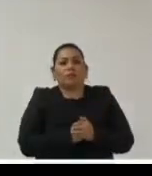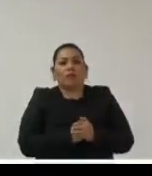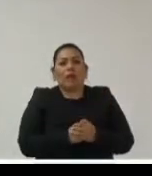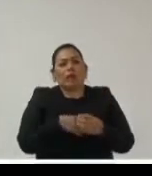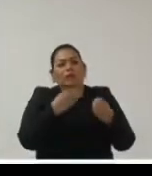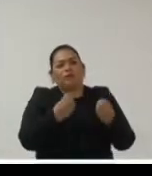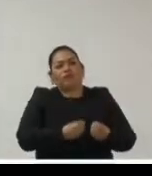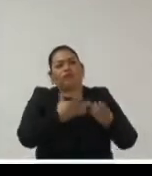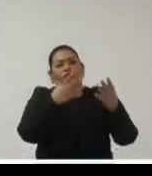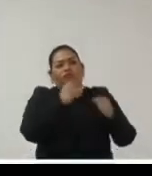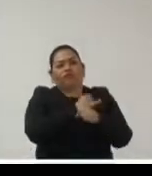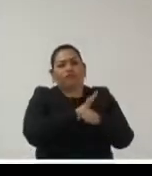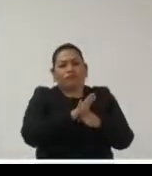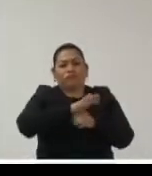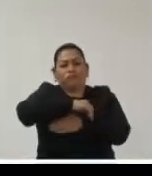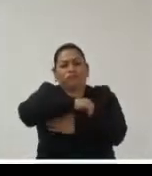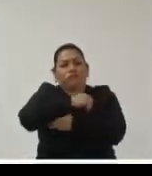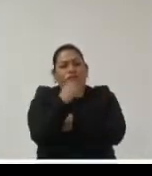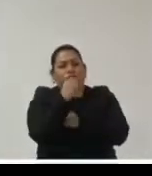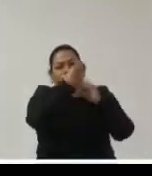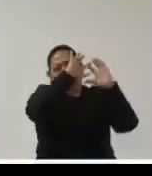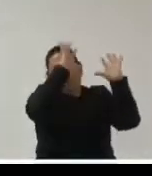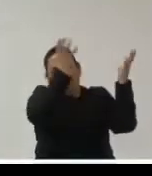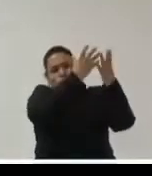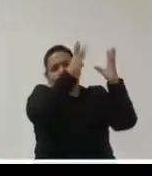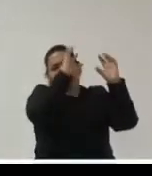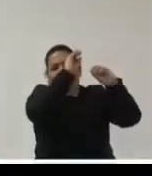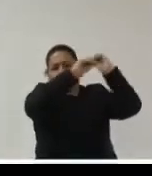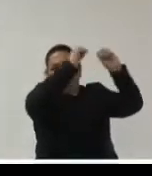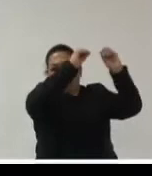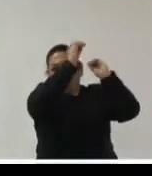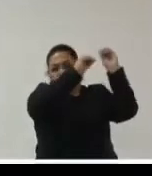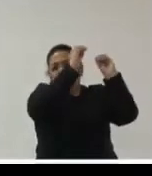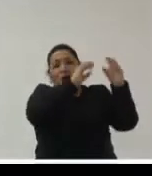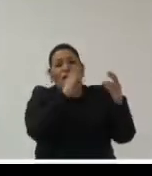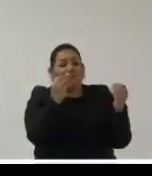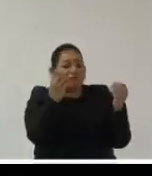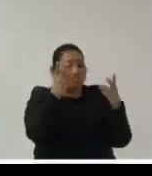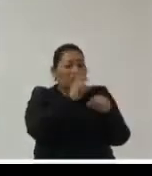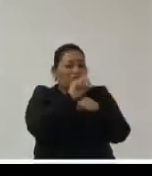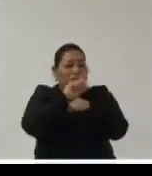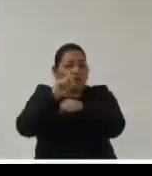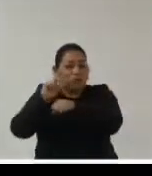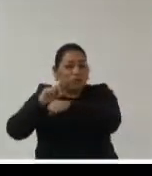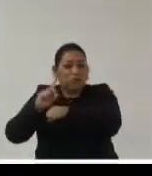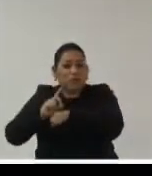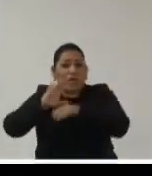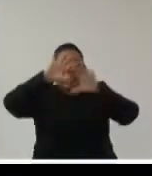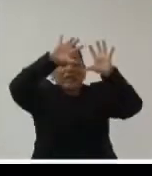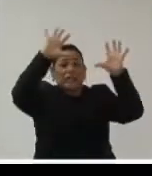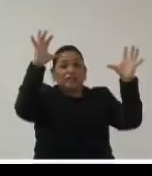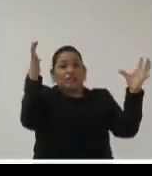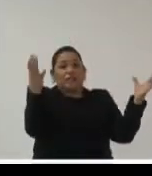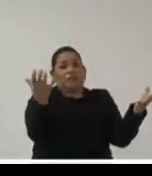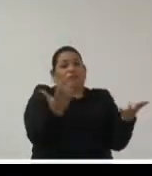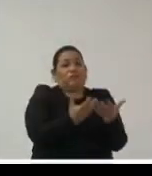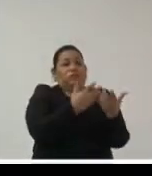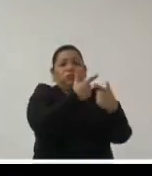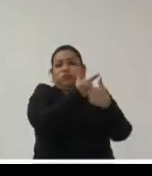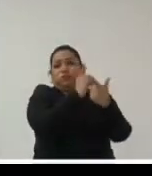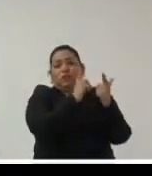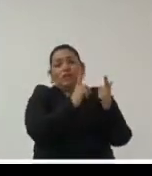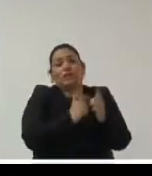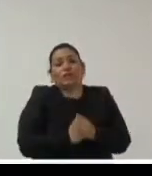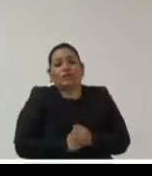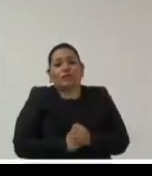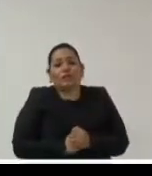trillones de terabytes de información que se producen en el mundo hoy en día se habla ya de que estamos viviendo en exabytes incluso se